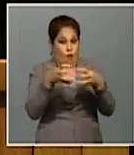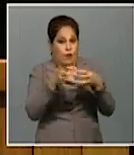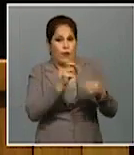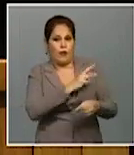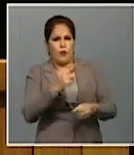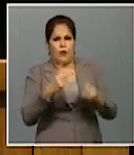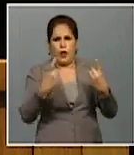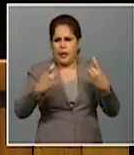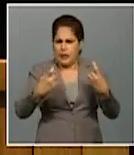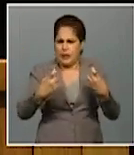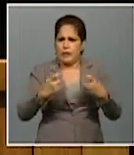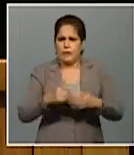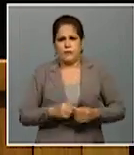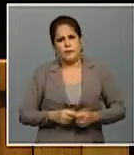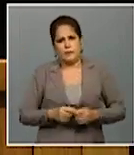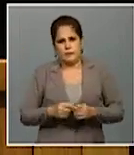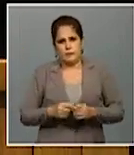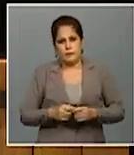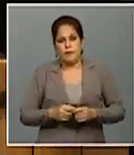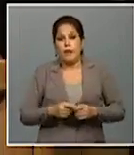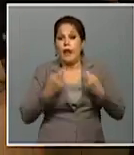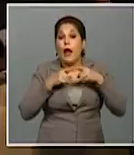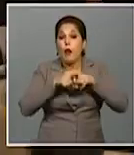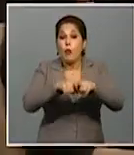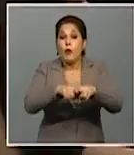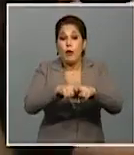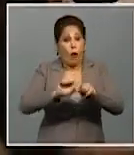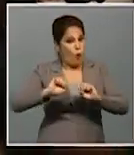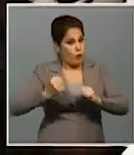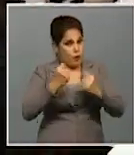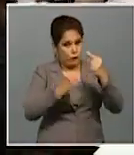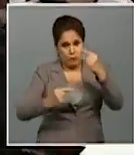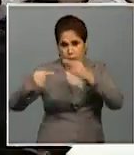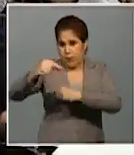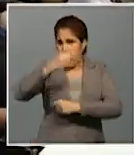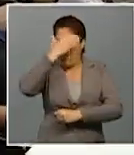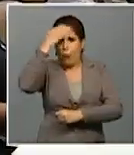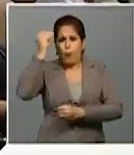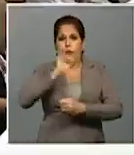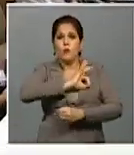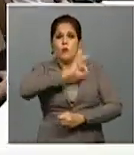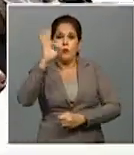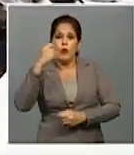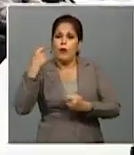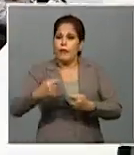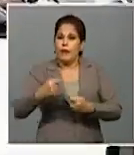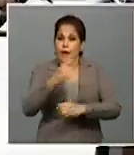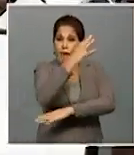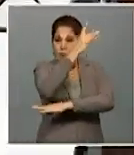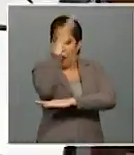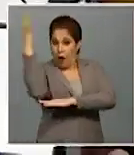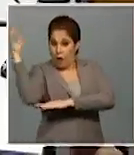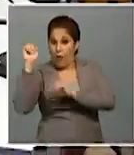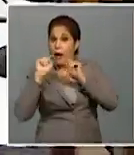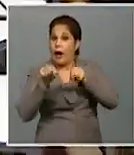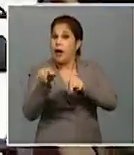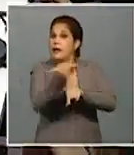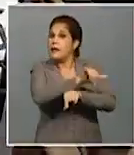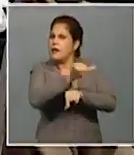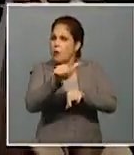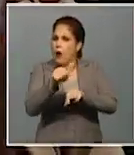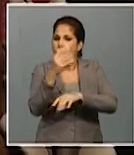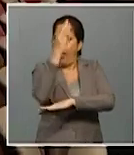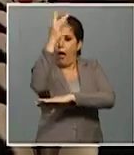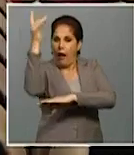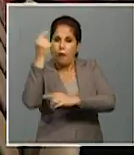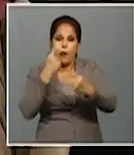la revolución lo precise. La unidad tiene que prevalecer sin olvidar jamás que hay que ver el bosque y también los